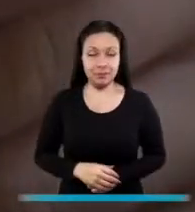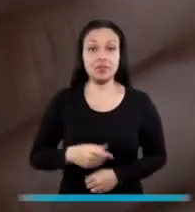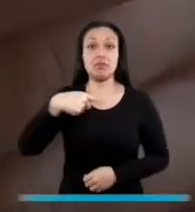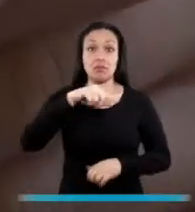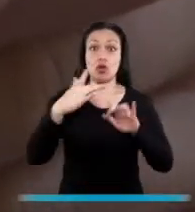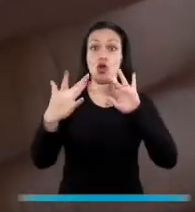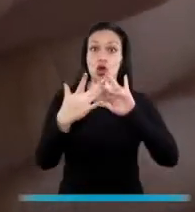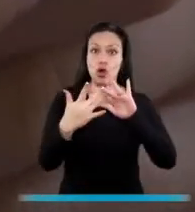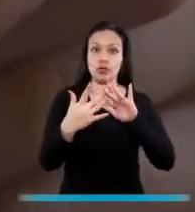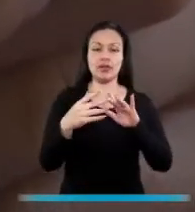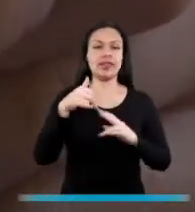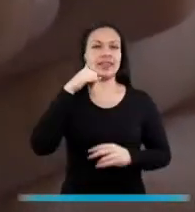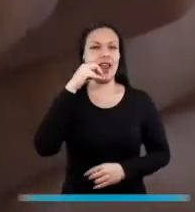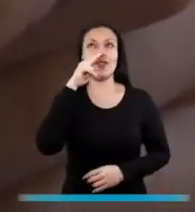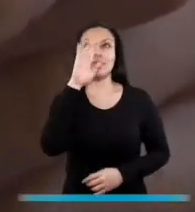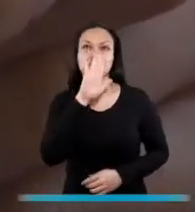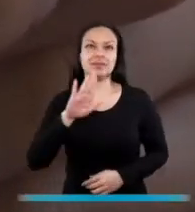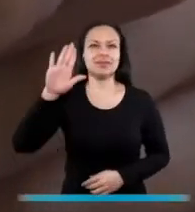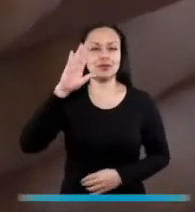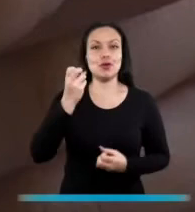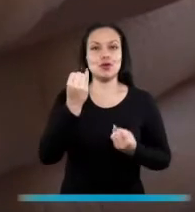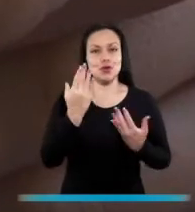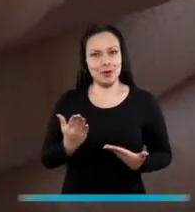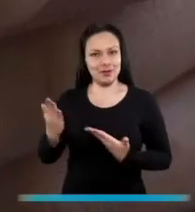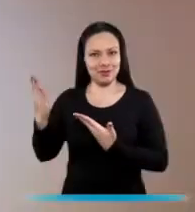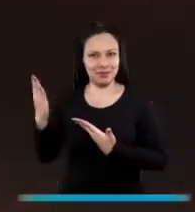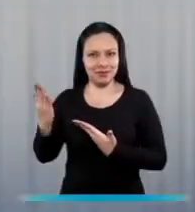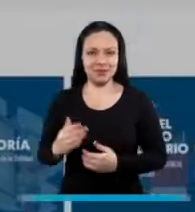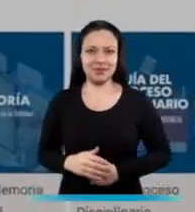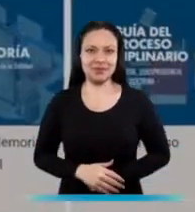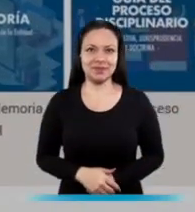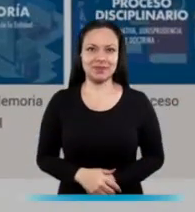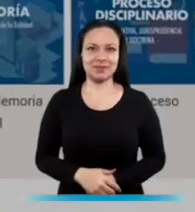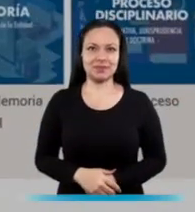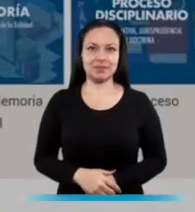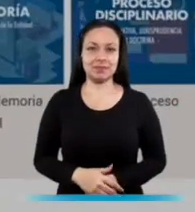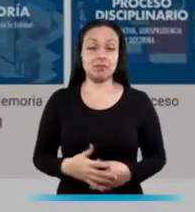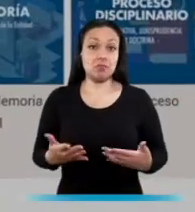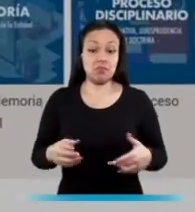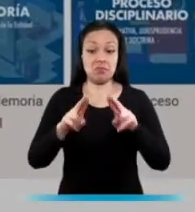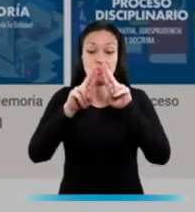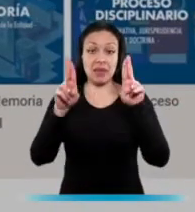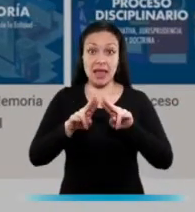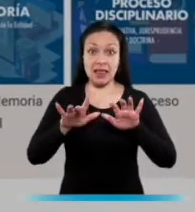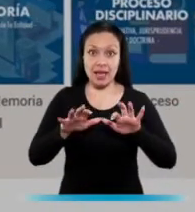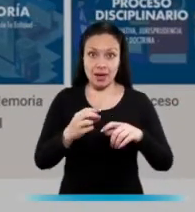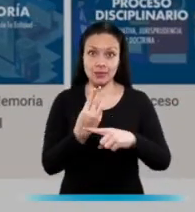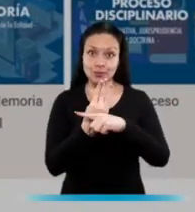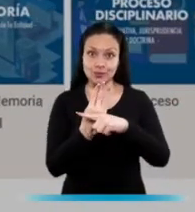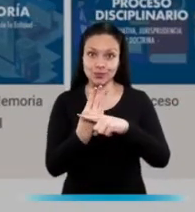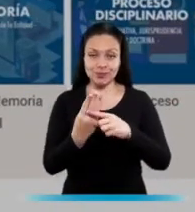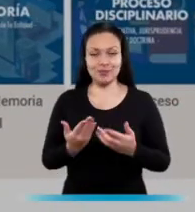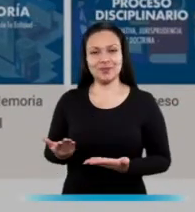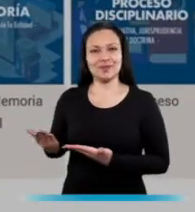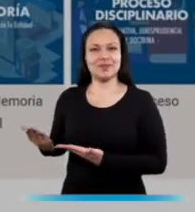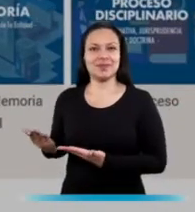nacional 018-940-808 o en nuestra sede electrónica en www